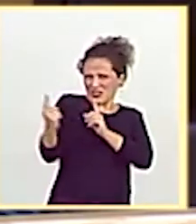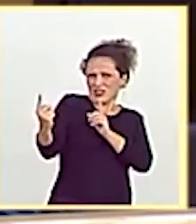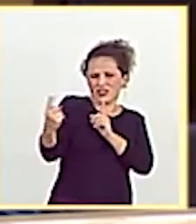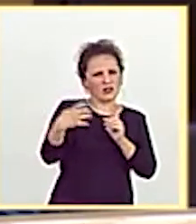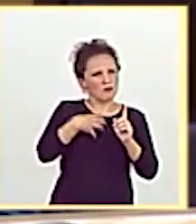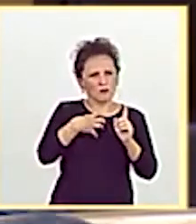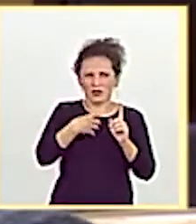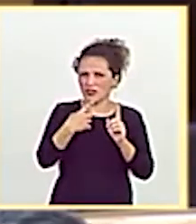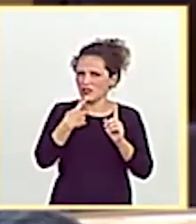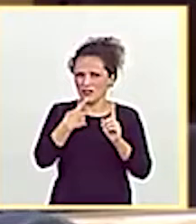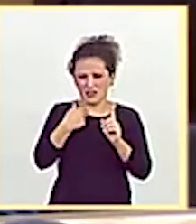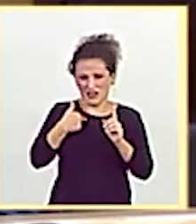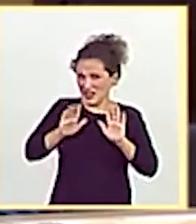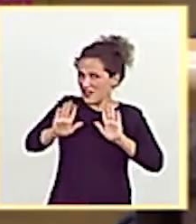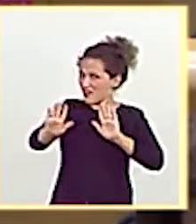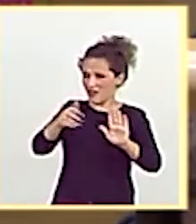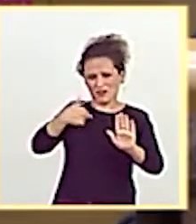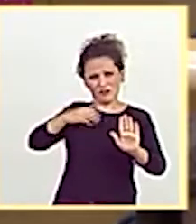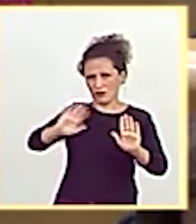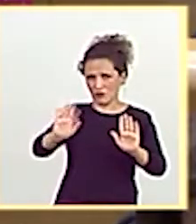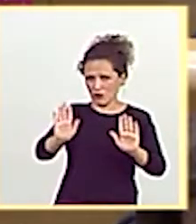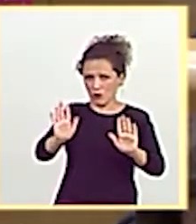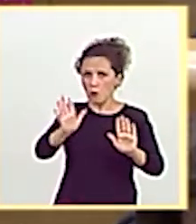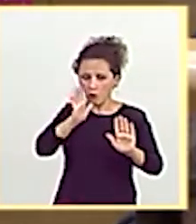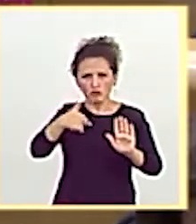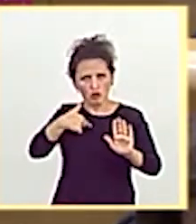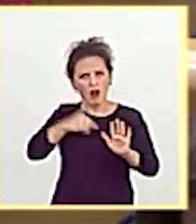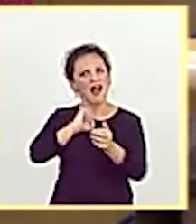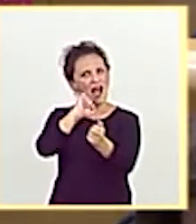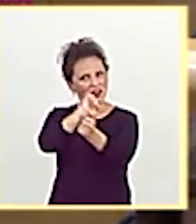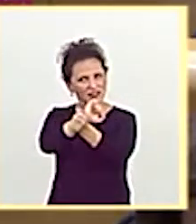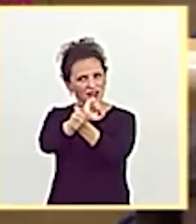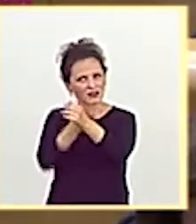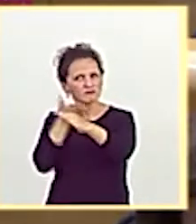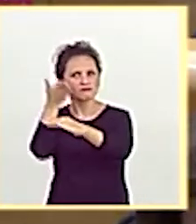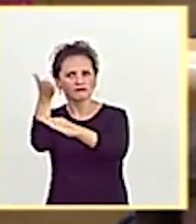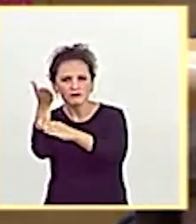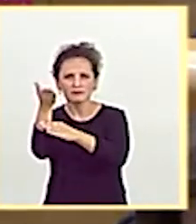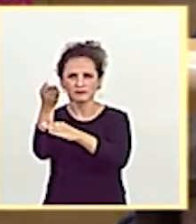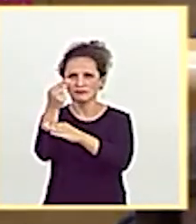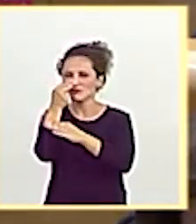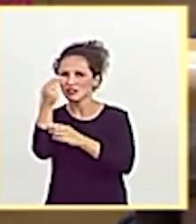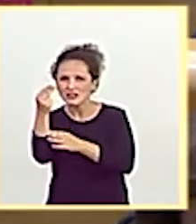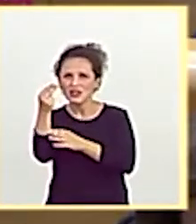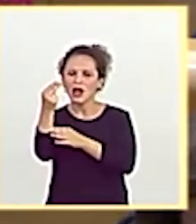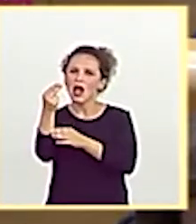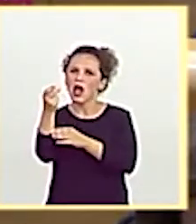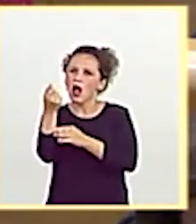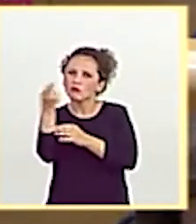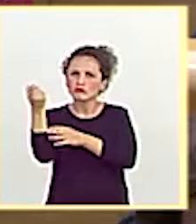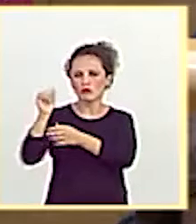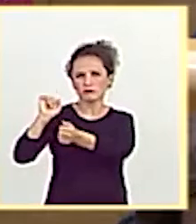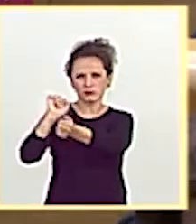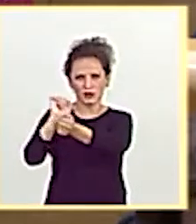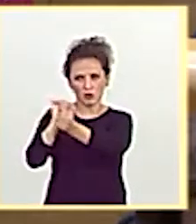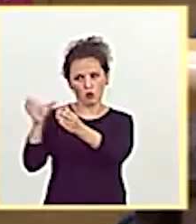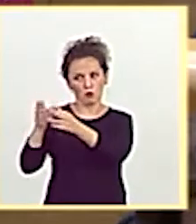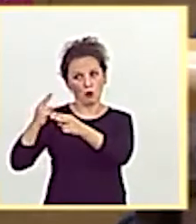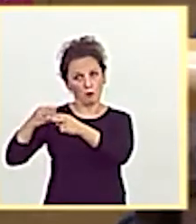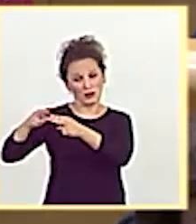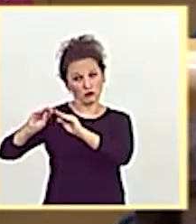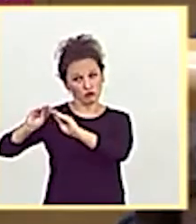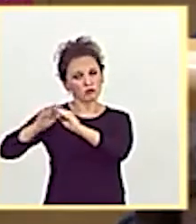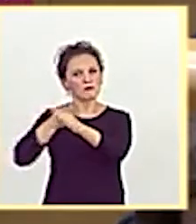Yo he estado en la cárcel viendo a algunos dirigentes presos de su partido. Yo he dicho y he hecho cosas,